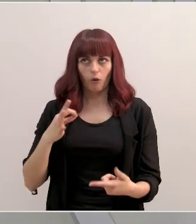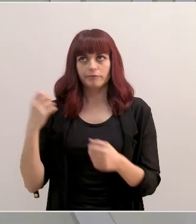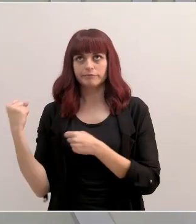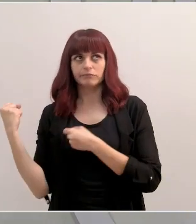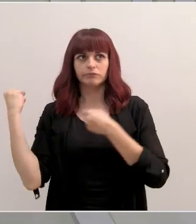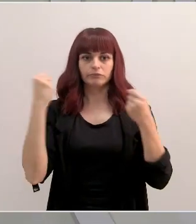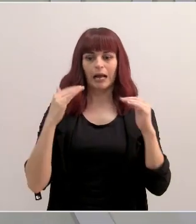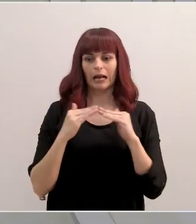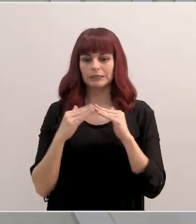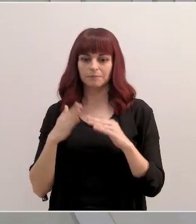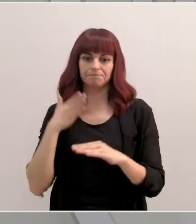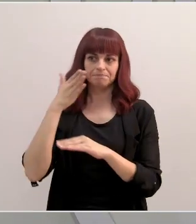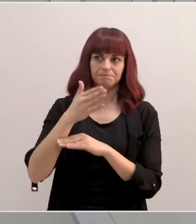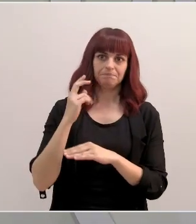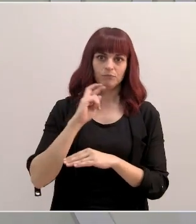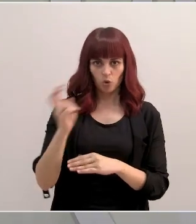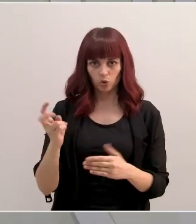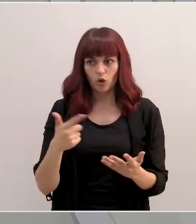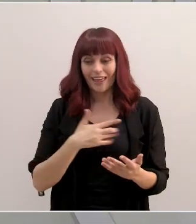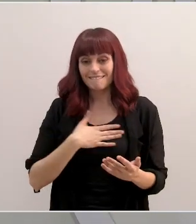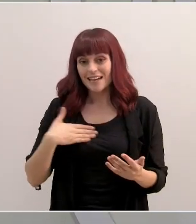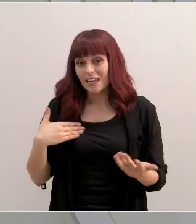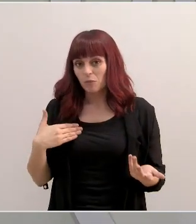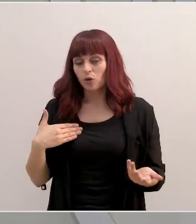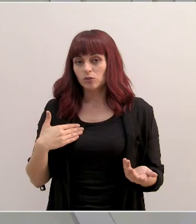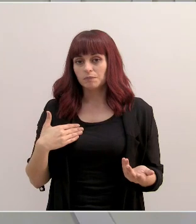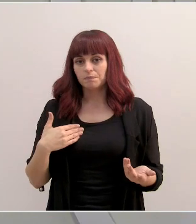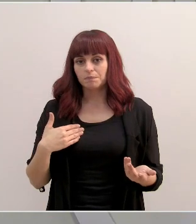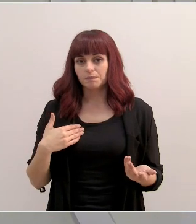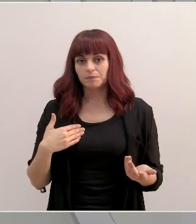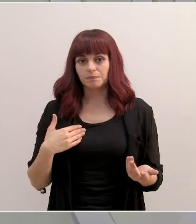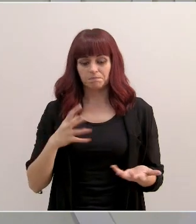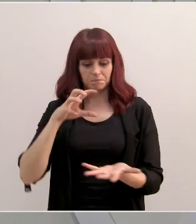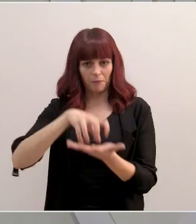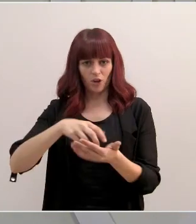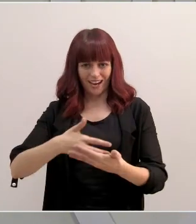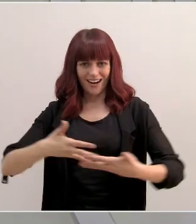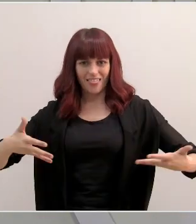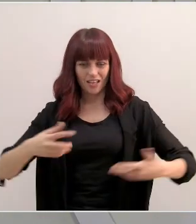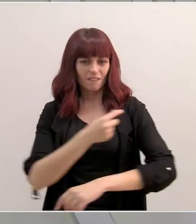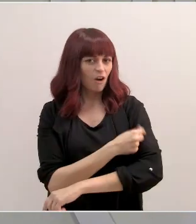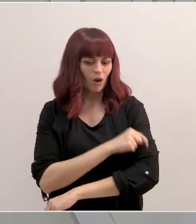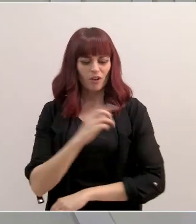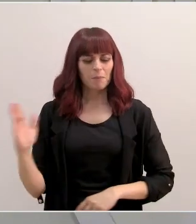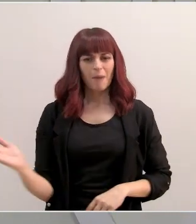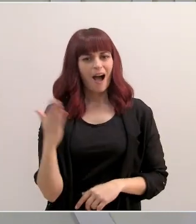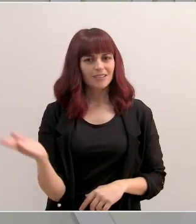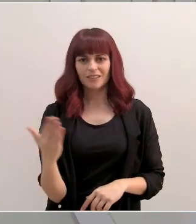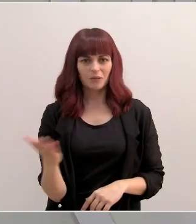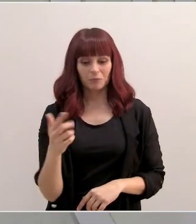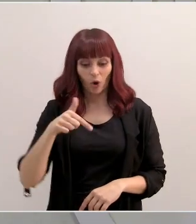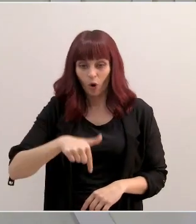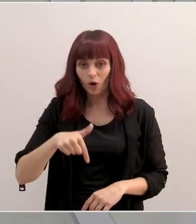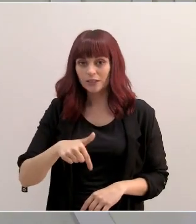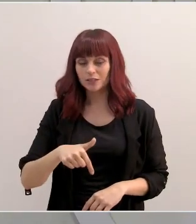desplazarse de sus domicilios a centros. Por tanto, la idea, en principio, es grandes pabellones y, por tanto, vacunaciones masivas. Pero, a día